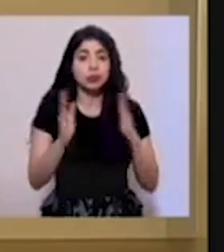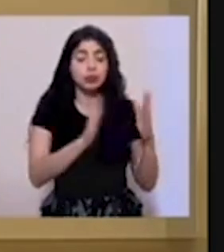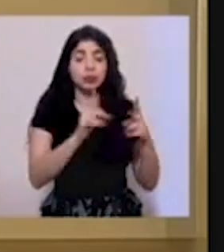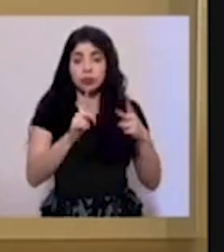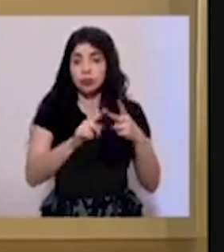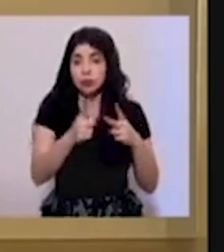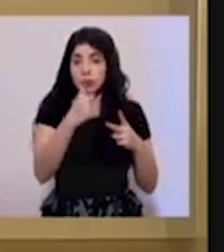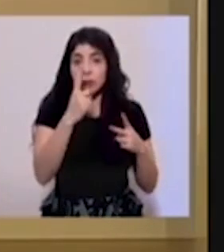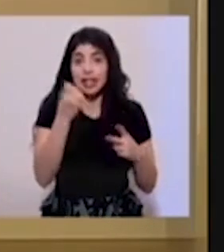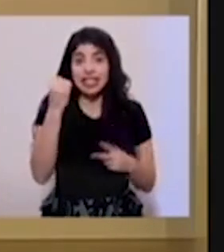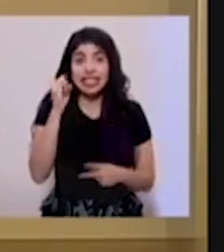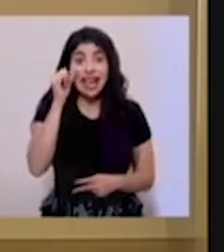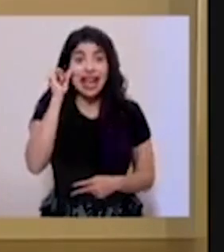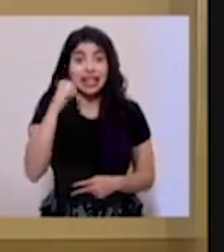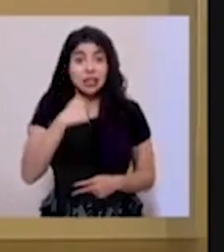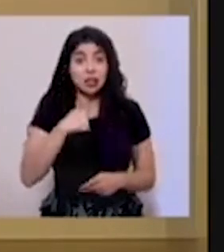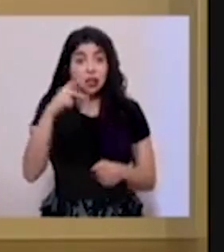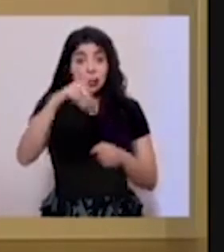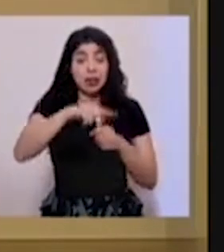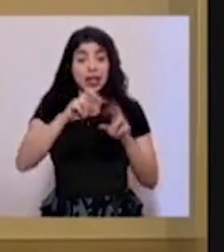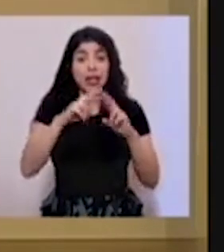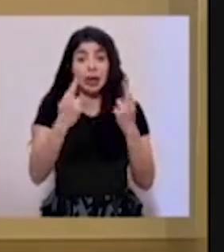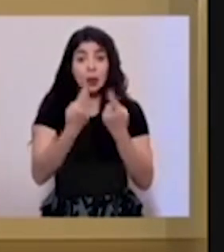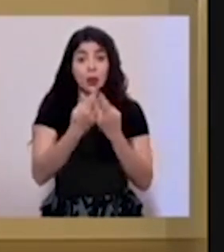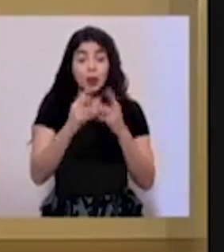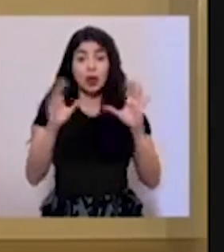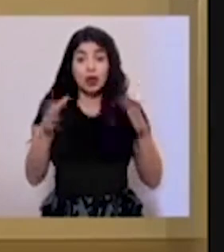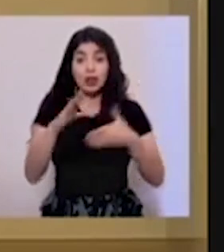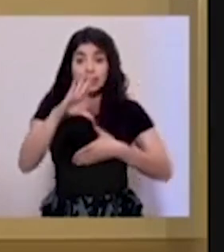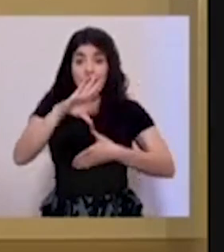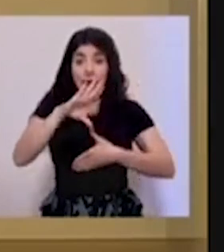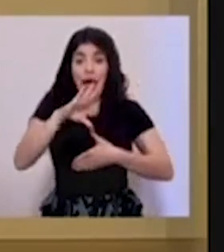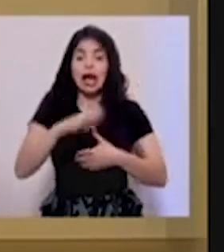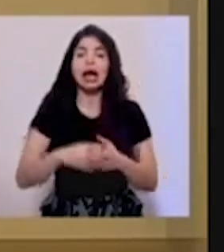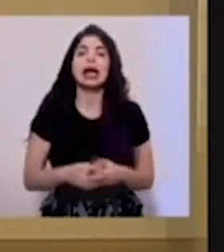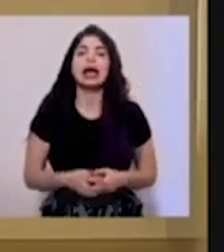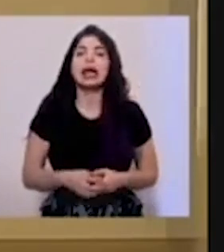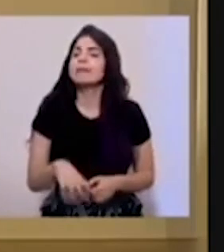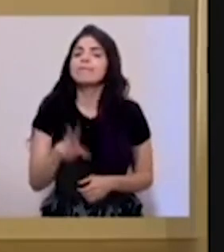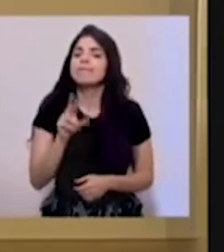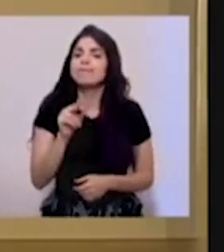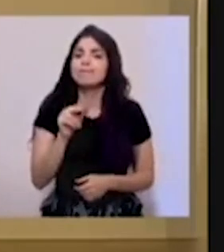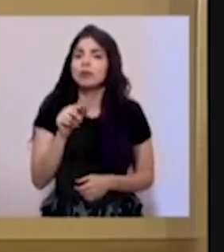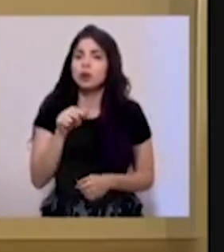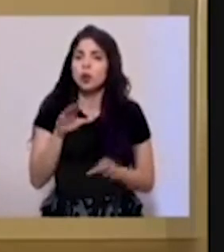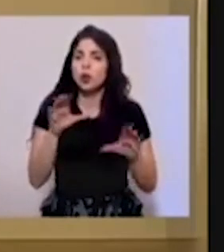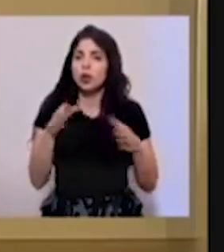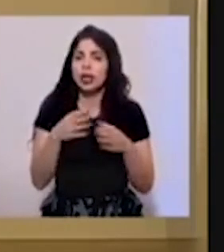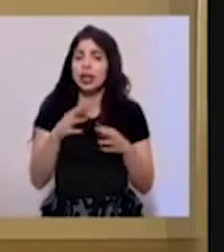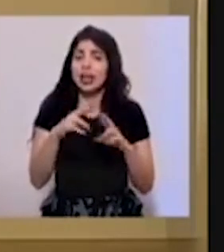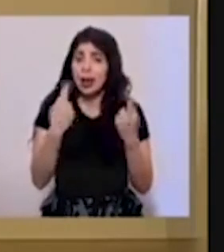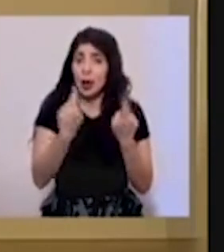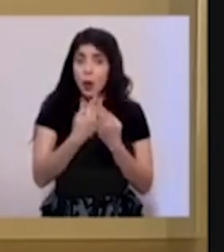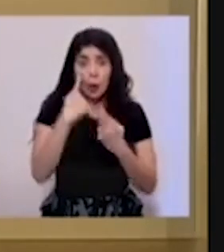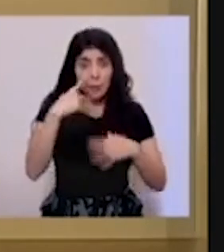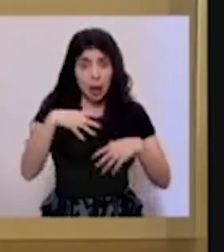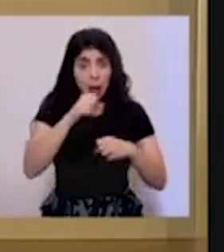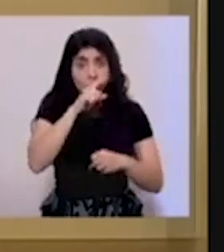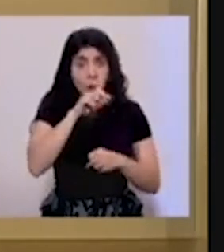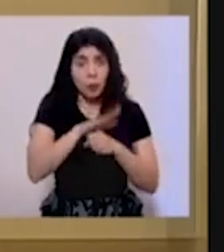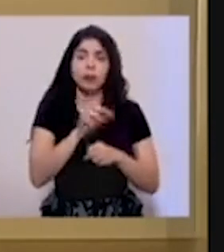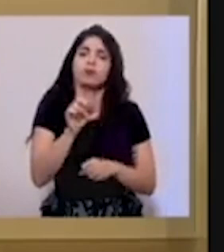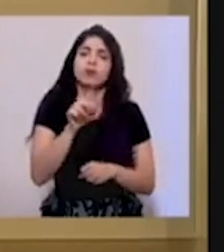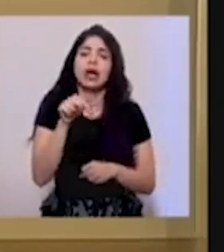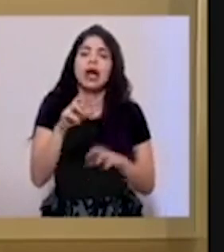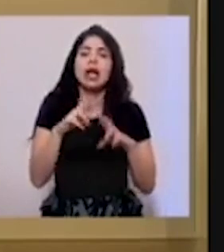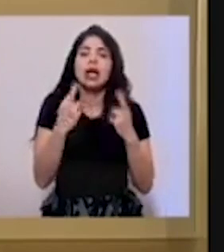segunda pregunta, si ayer participé en una reunión de la CELAC, no era una reunión para adquirir comprovisos, sino más bien